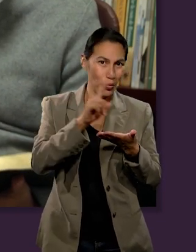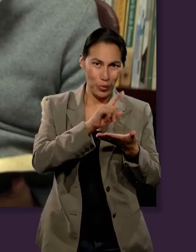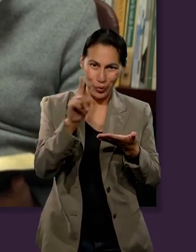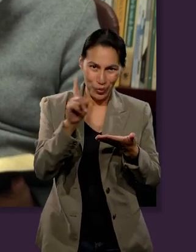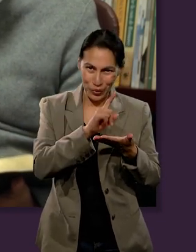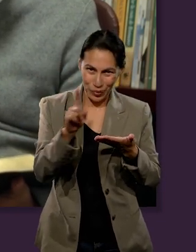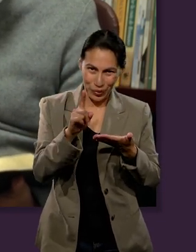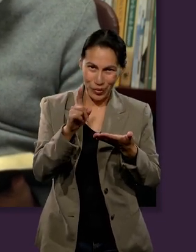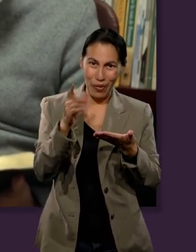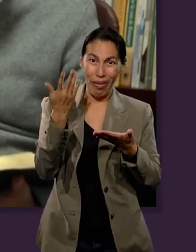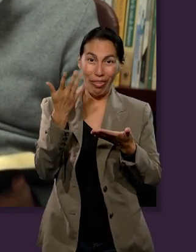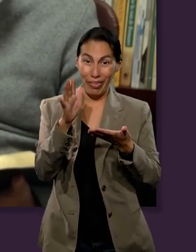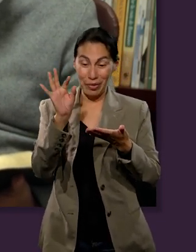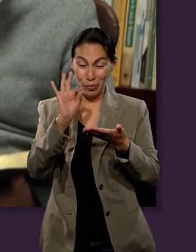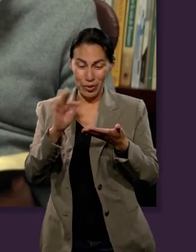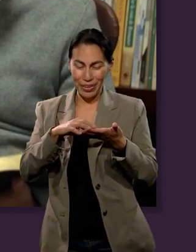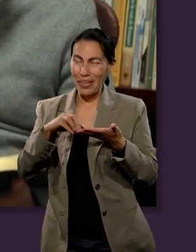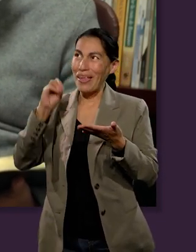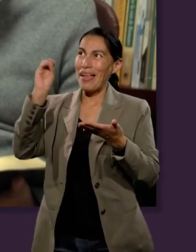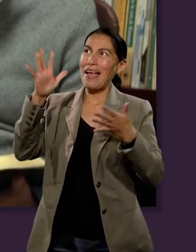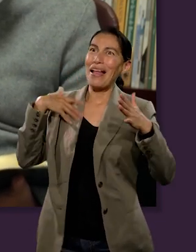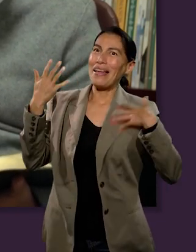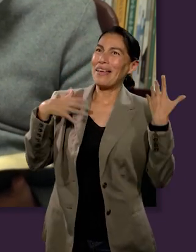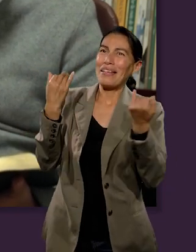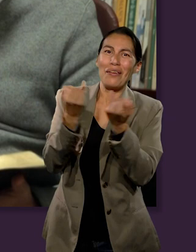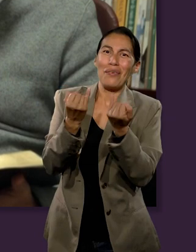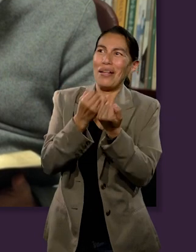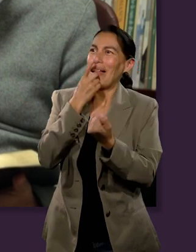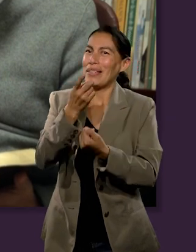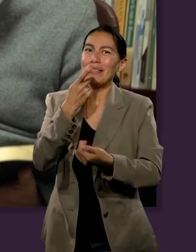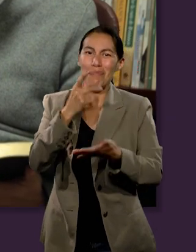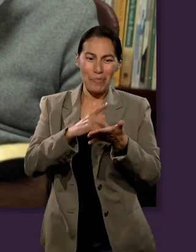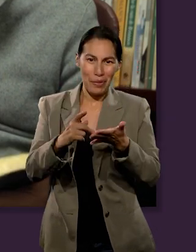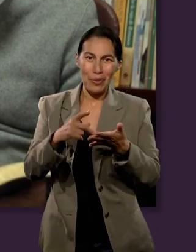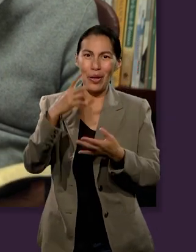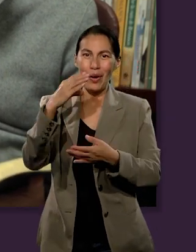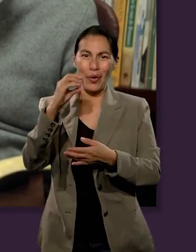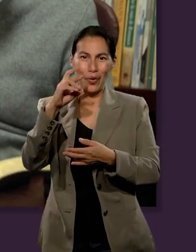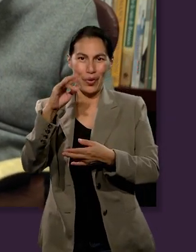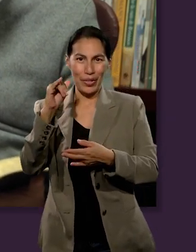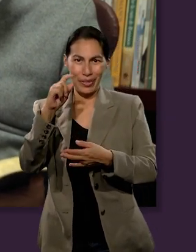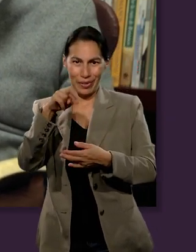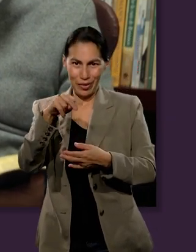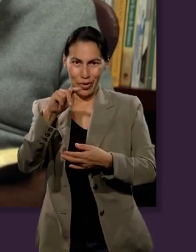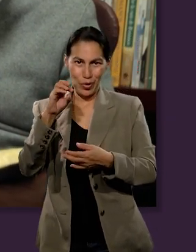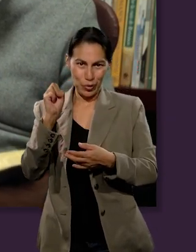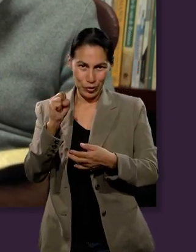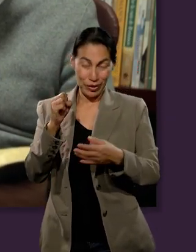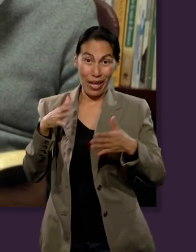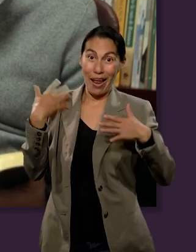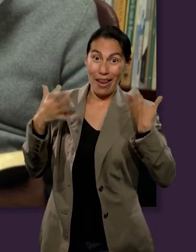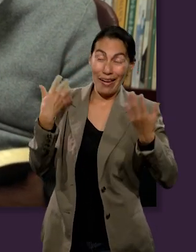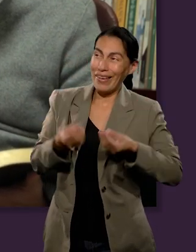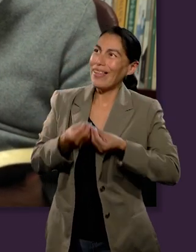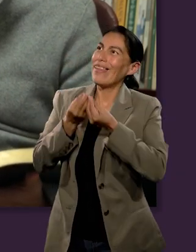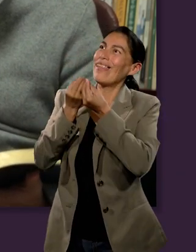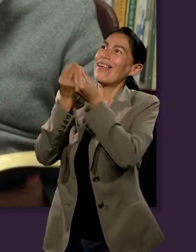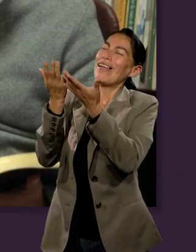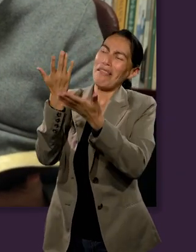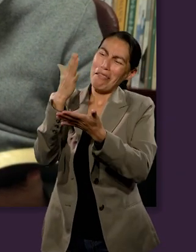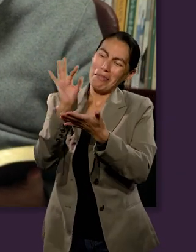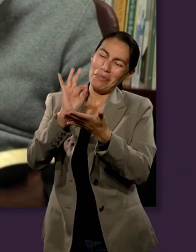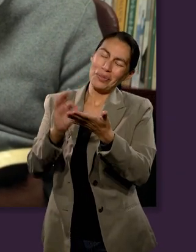allí cumpliendo un requisito, sino que se hace de la mejor manera. Dios permita que seamos fieles